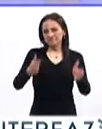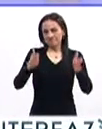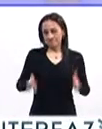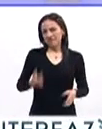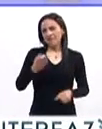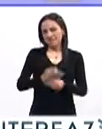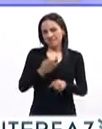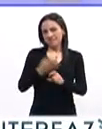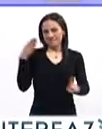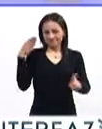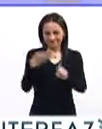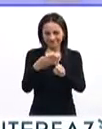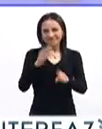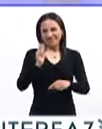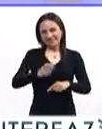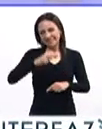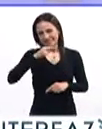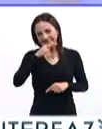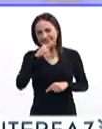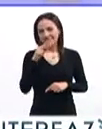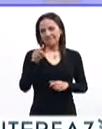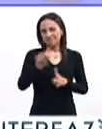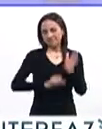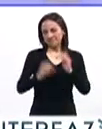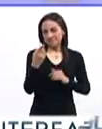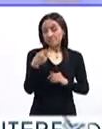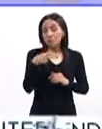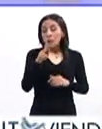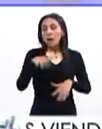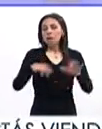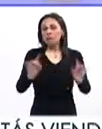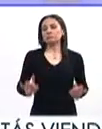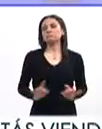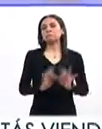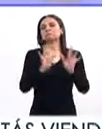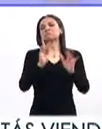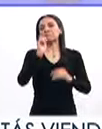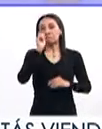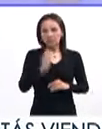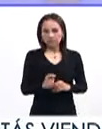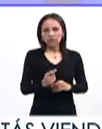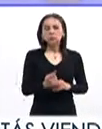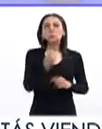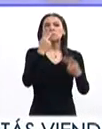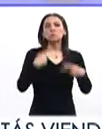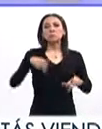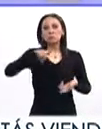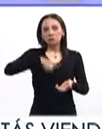decembrina, pero a veces suceden hechos lamentables, personales, como la pérdida de alguien,